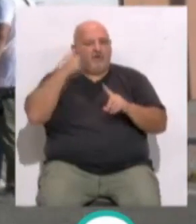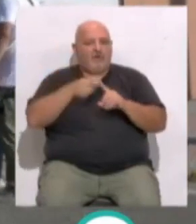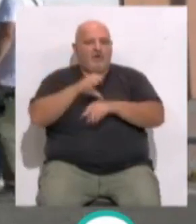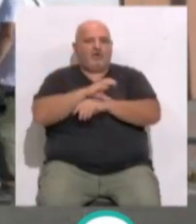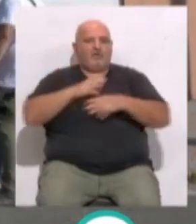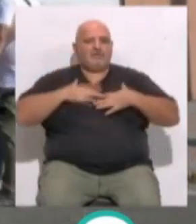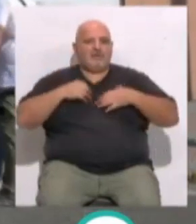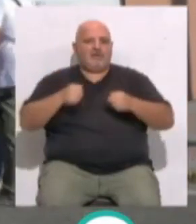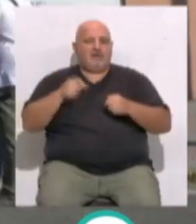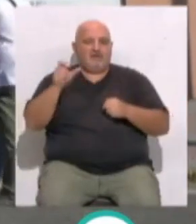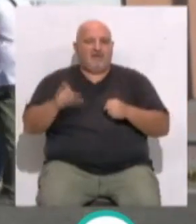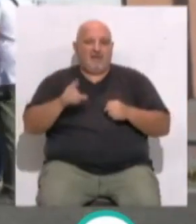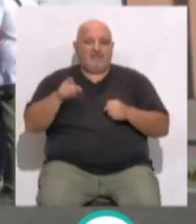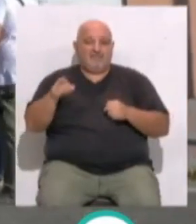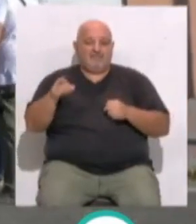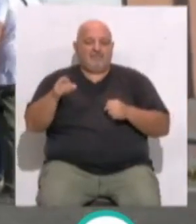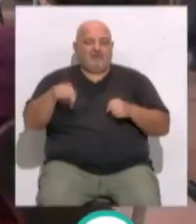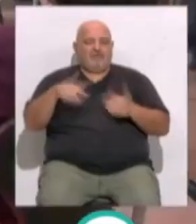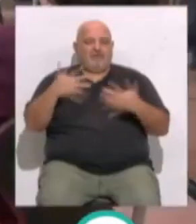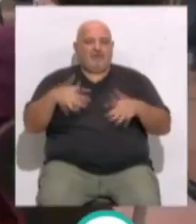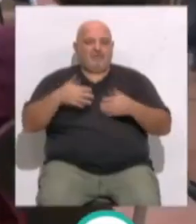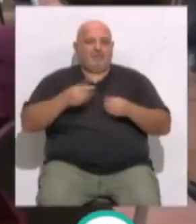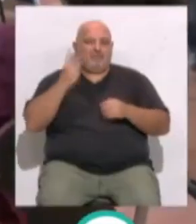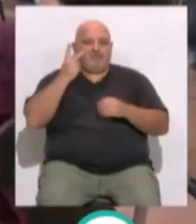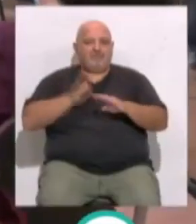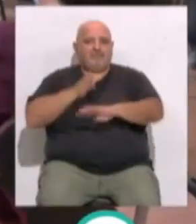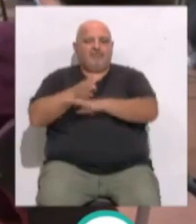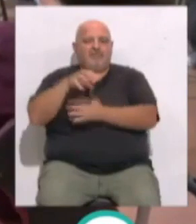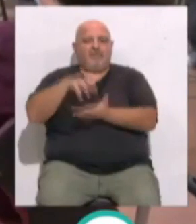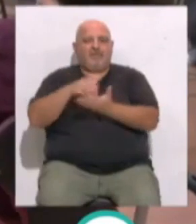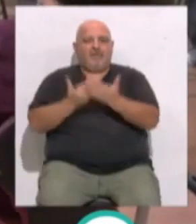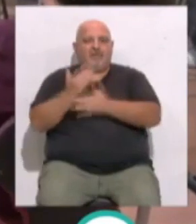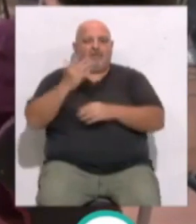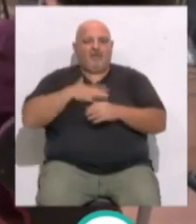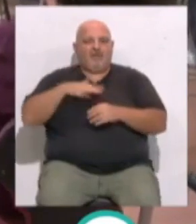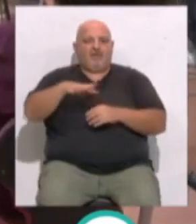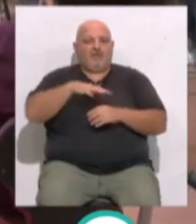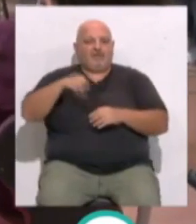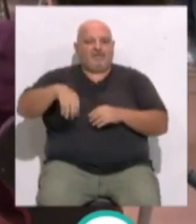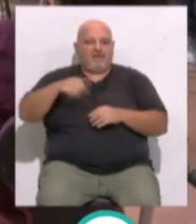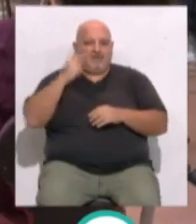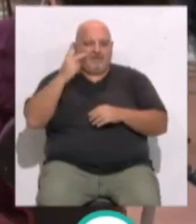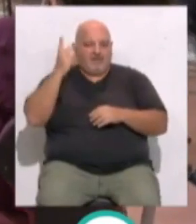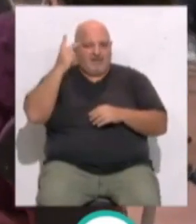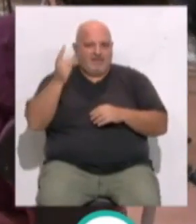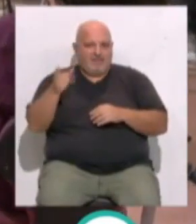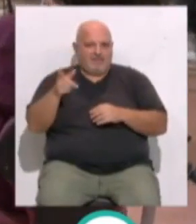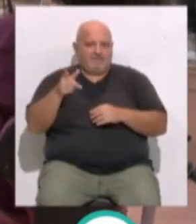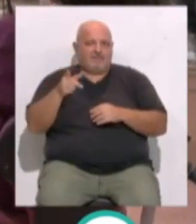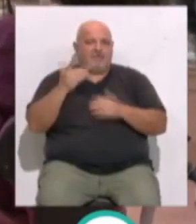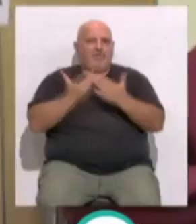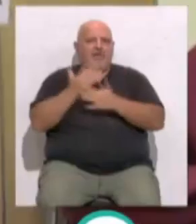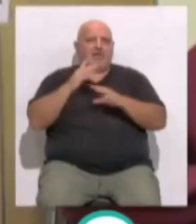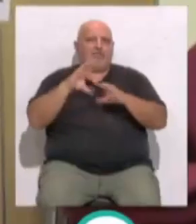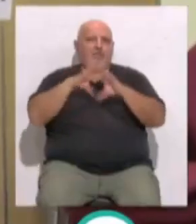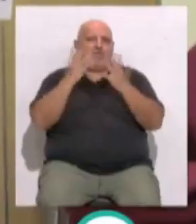consejera de salud, Catalina García, este miércoles en su visita al centro de día de AFA Vita en San Fernando. Coincidiendo con el Día